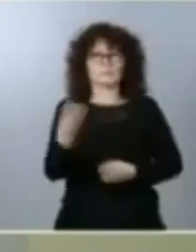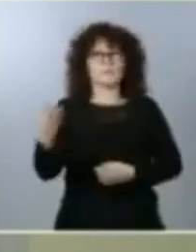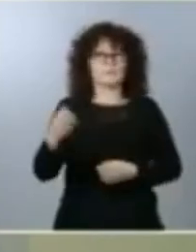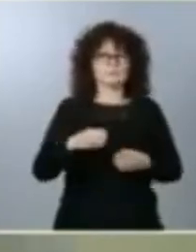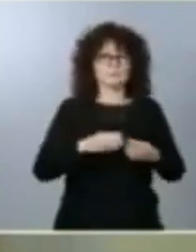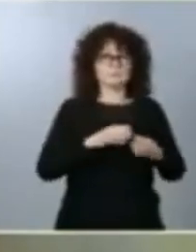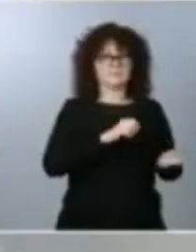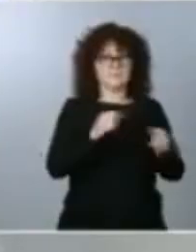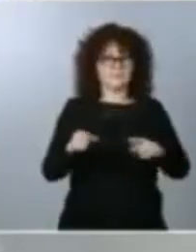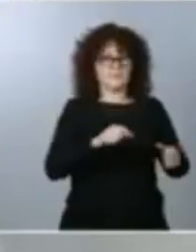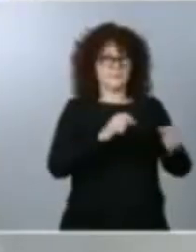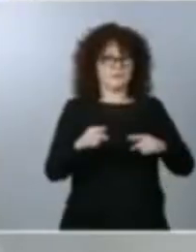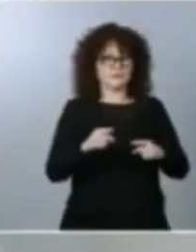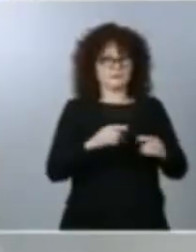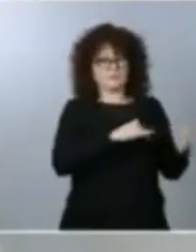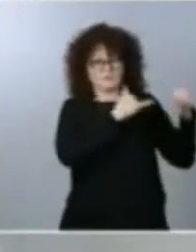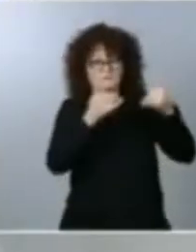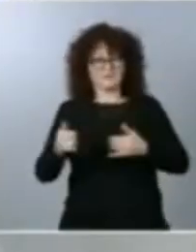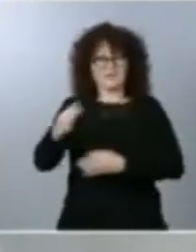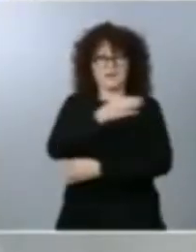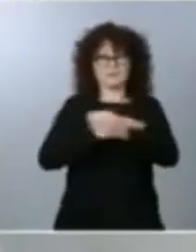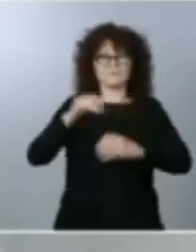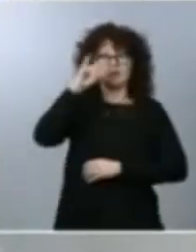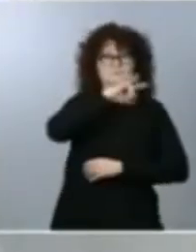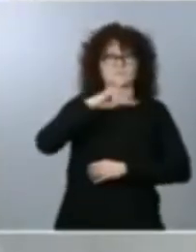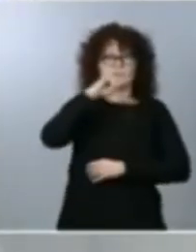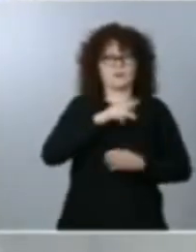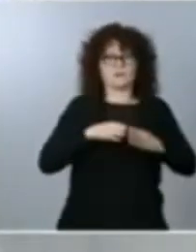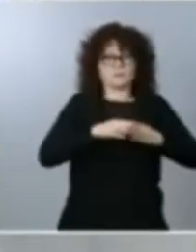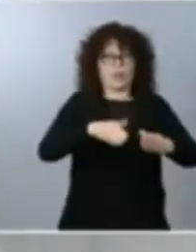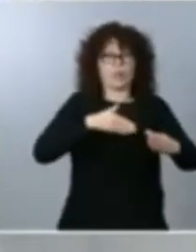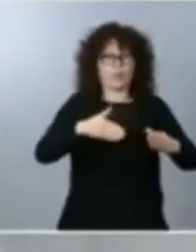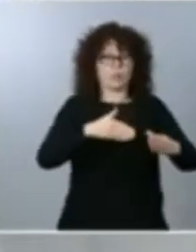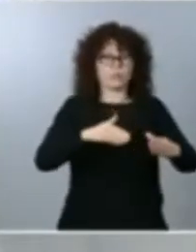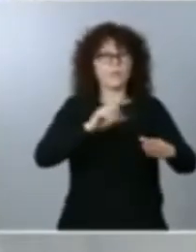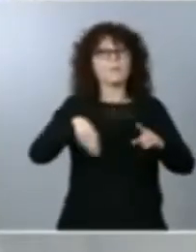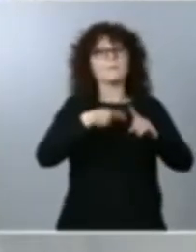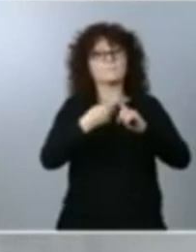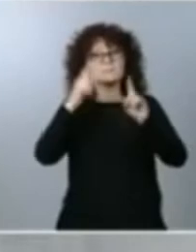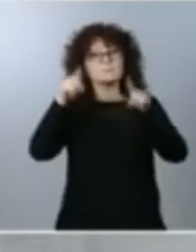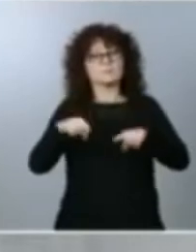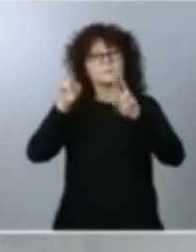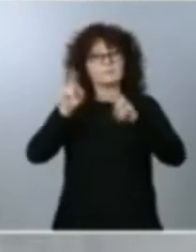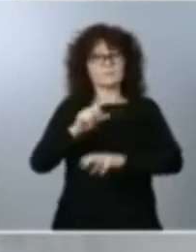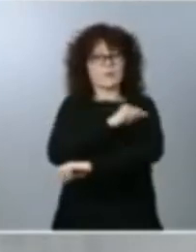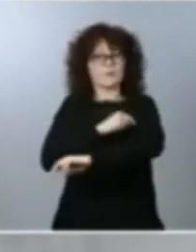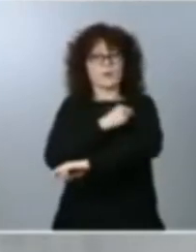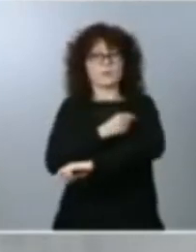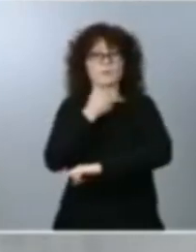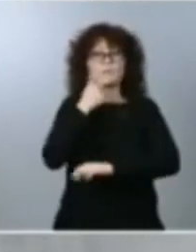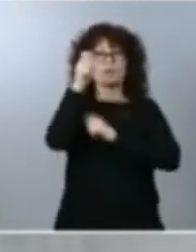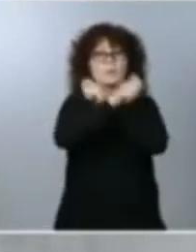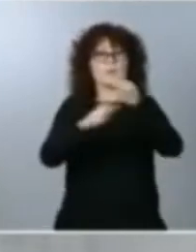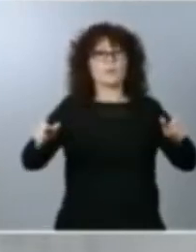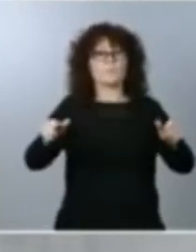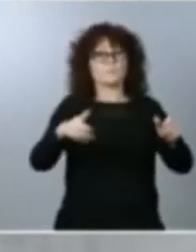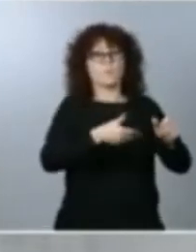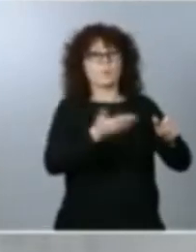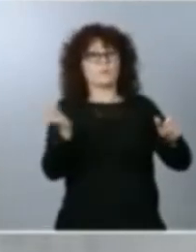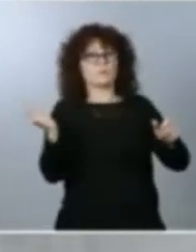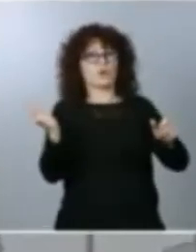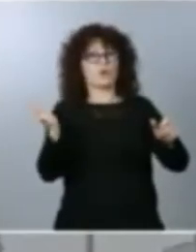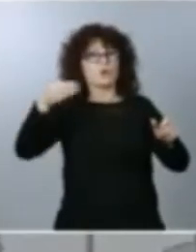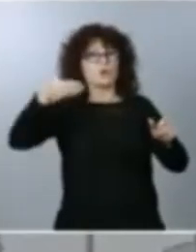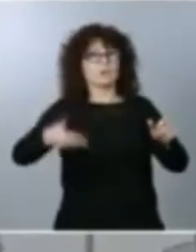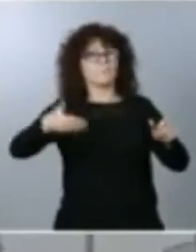por otro lado si nos puede precisar en cuanto a las vacunas qué significa una parte sustancial de la población cuánto sería eso gracias muchas gracias